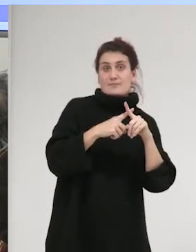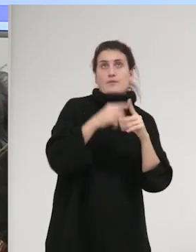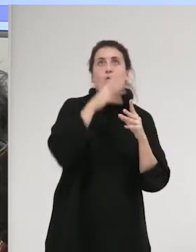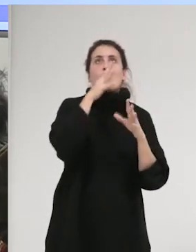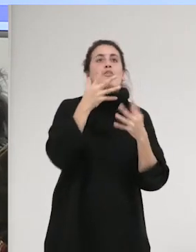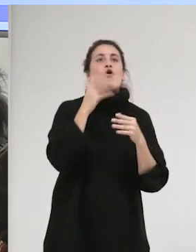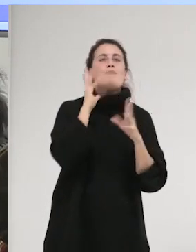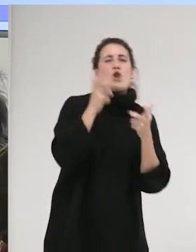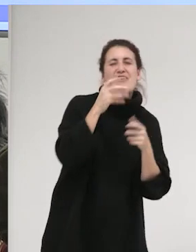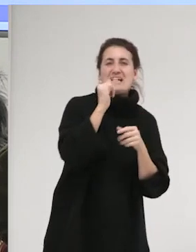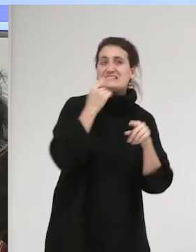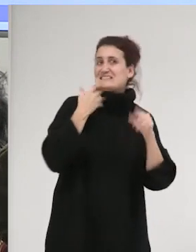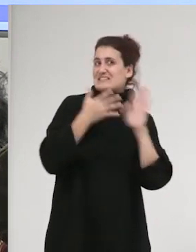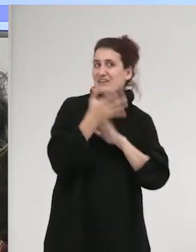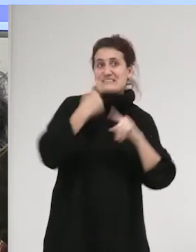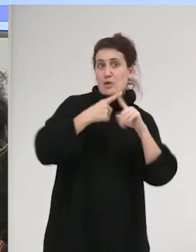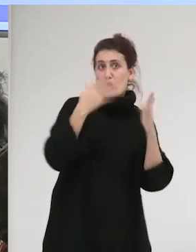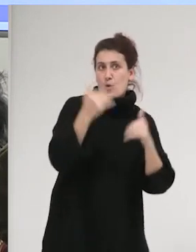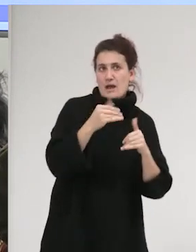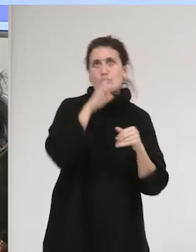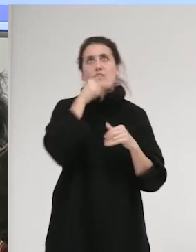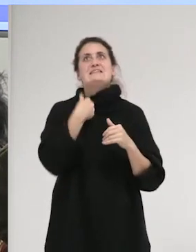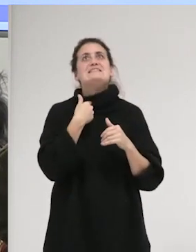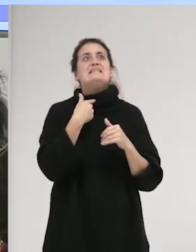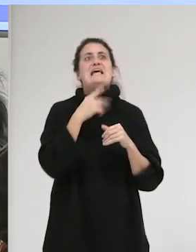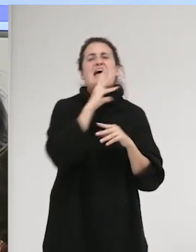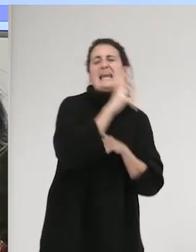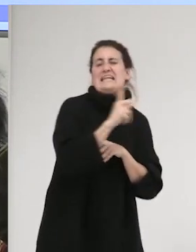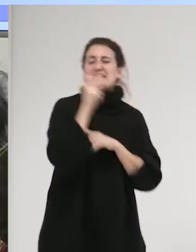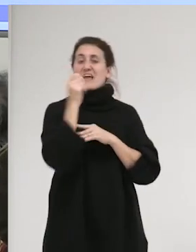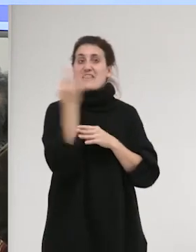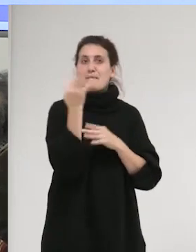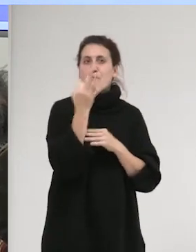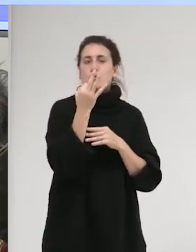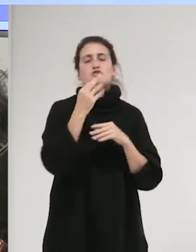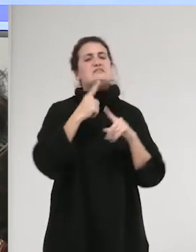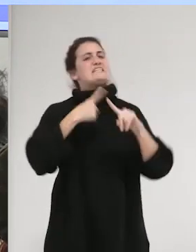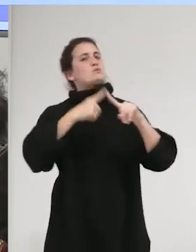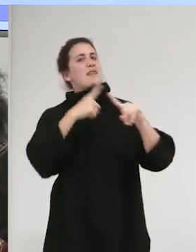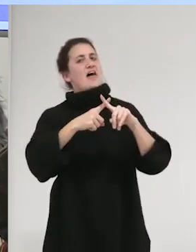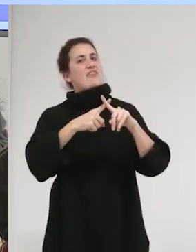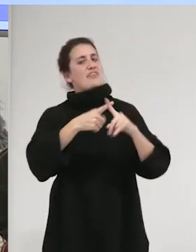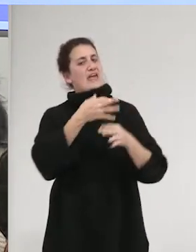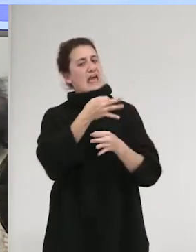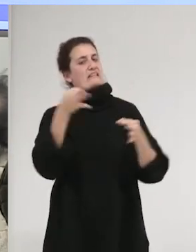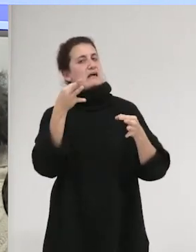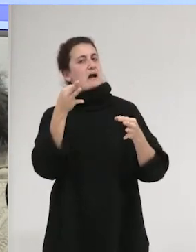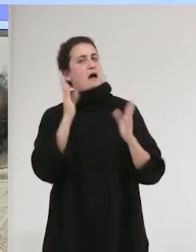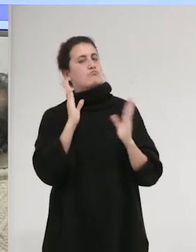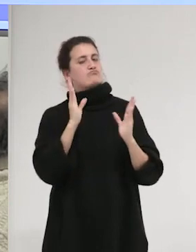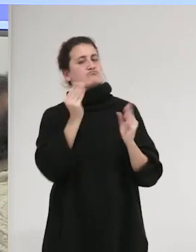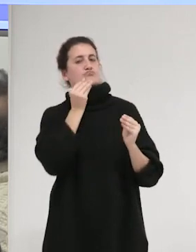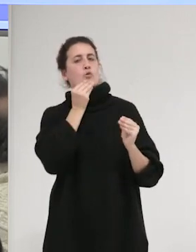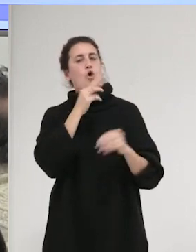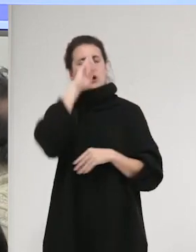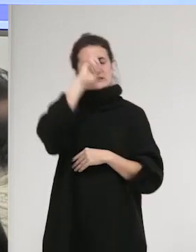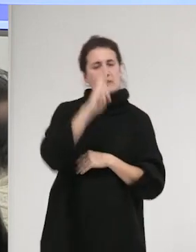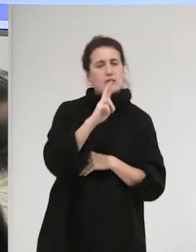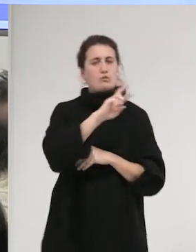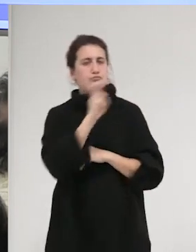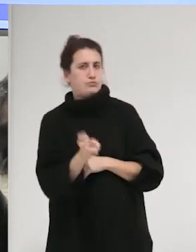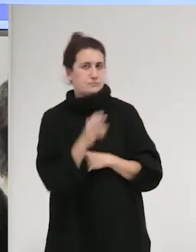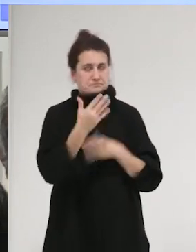Y tenemos que rescatar un tipo de sexualidad ética, ¿no? Con una serie de formas de relación respetuosa, etcétera, etcétera.